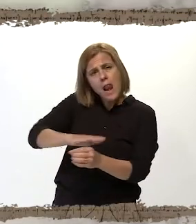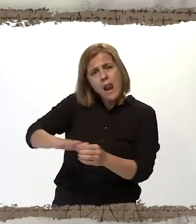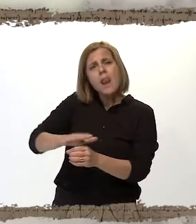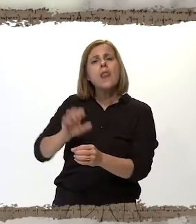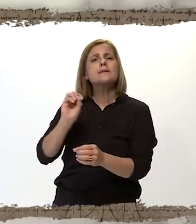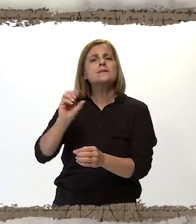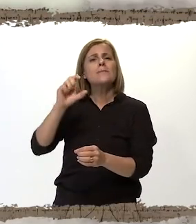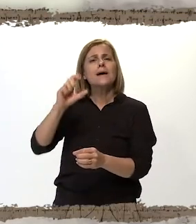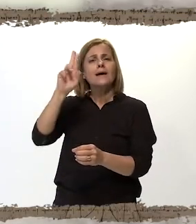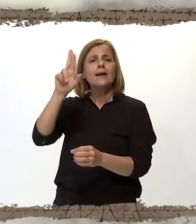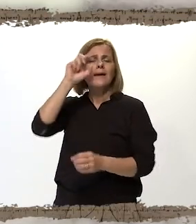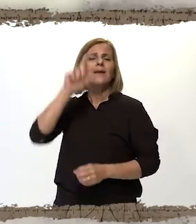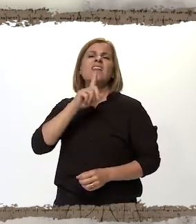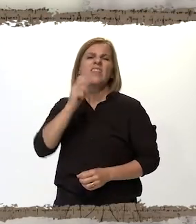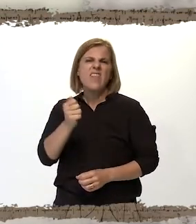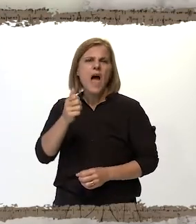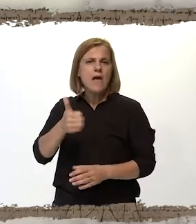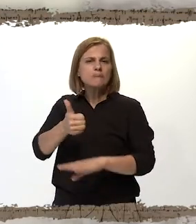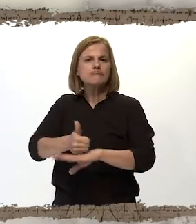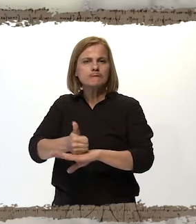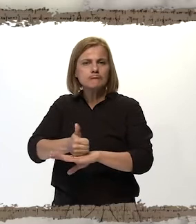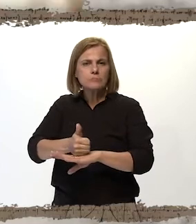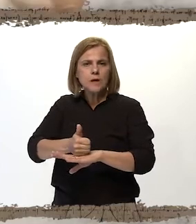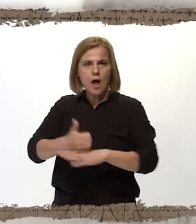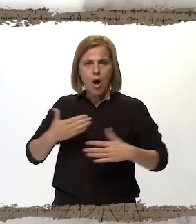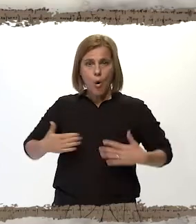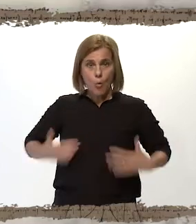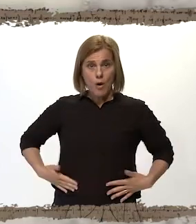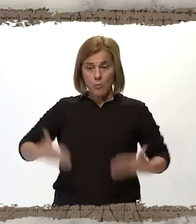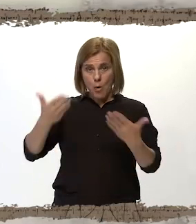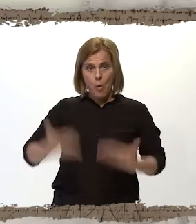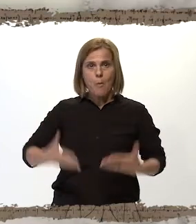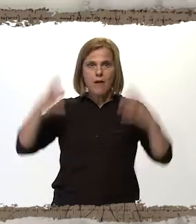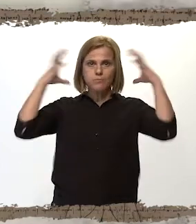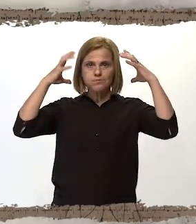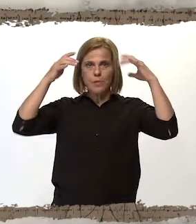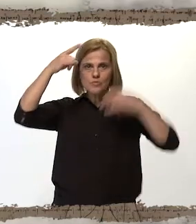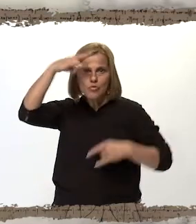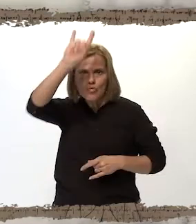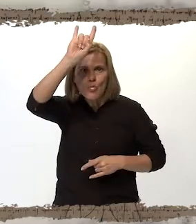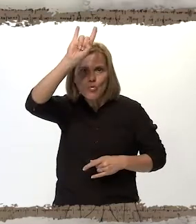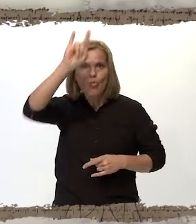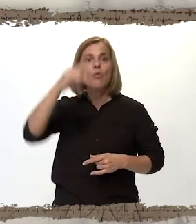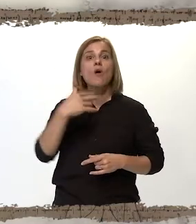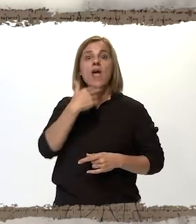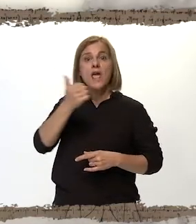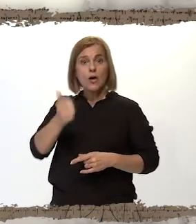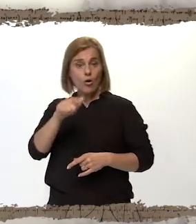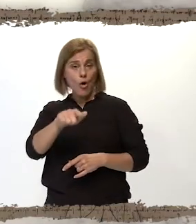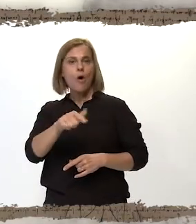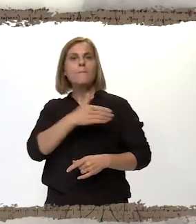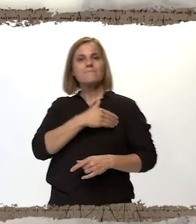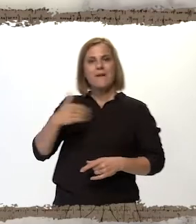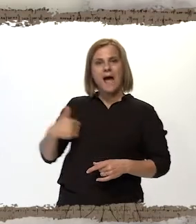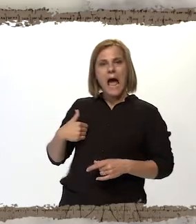Grecia llamada Creta, existió una criatura que tenía cuerpo de humano y cabeza de toro. Era hijo de la reina de